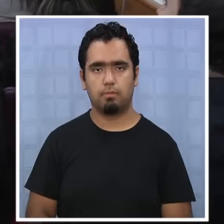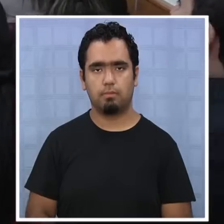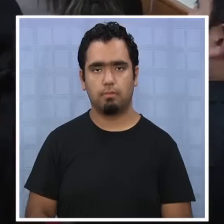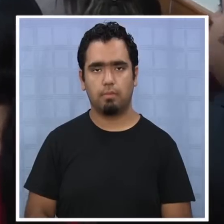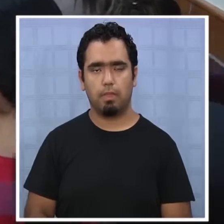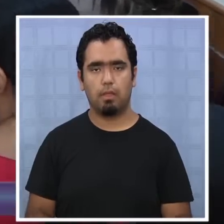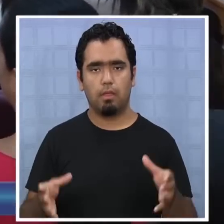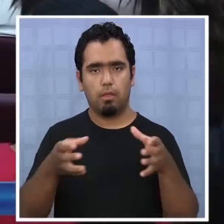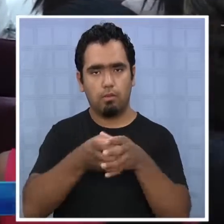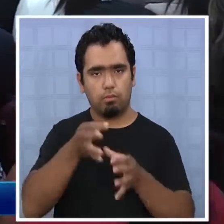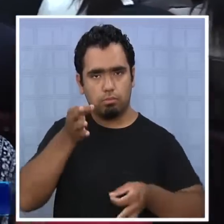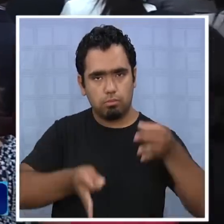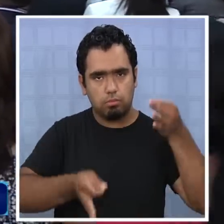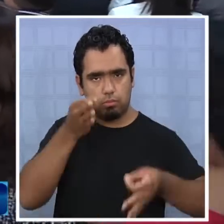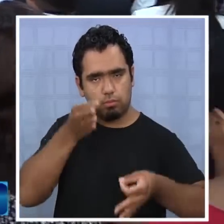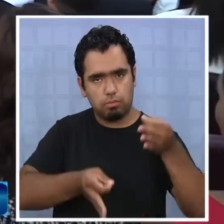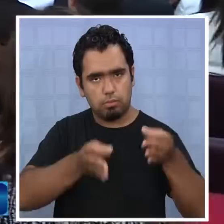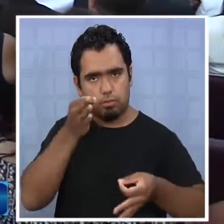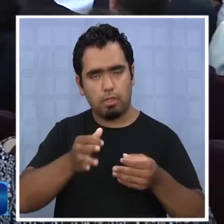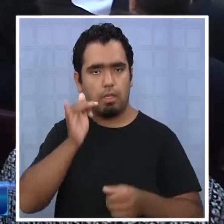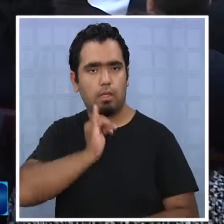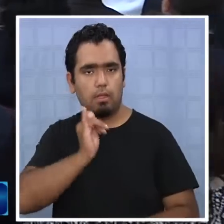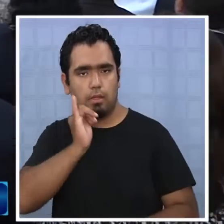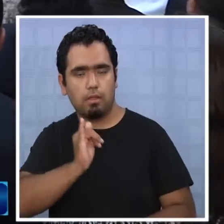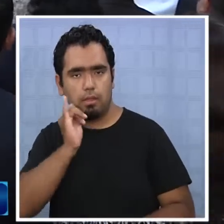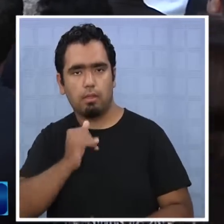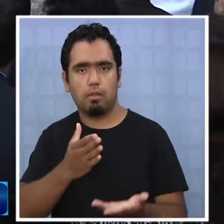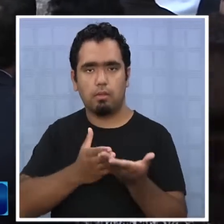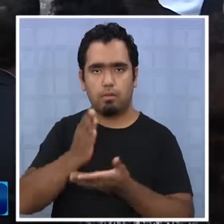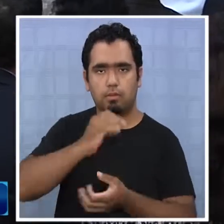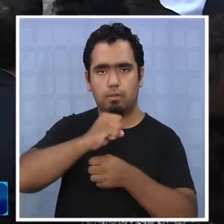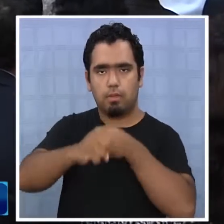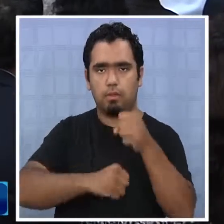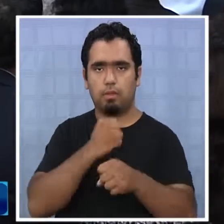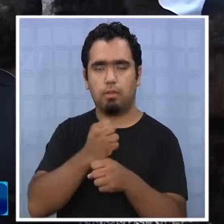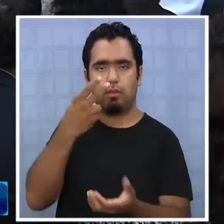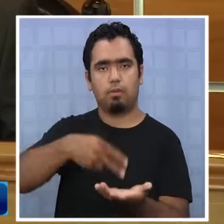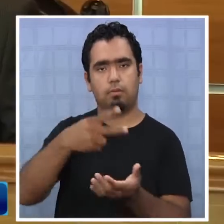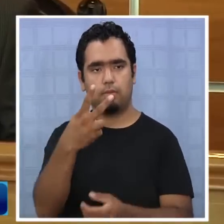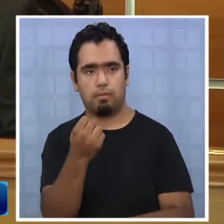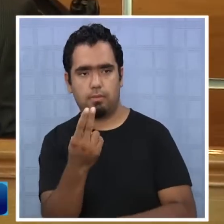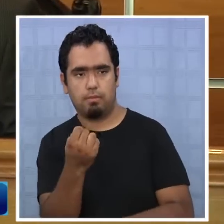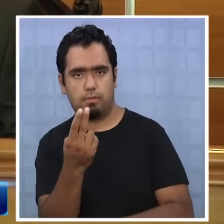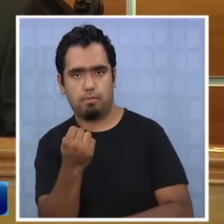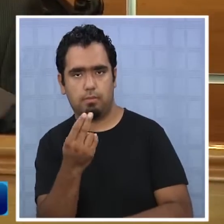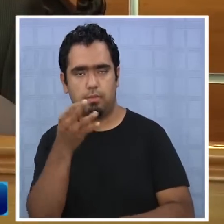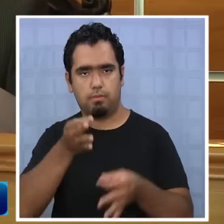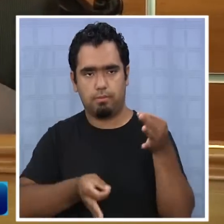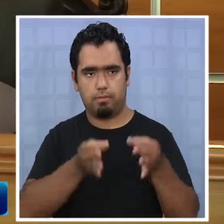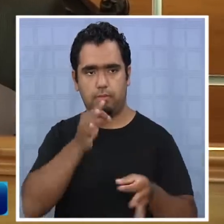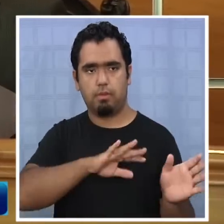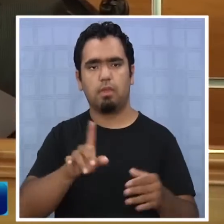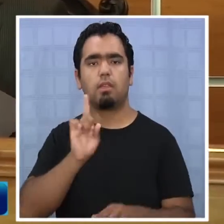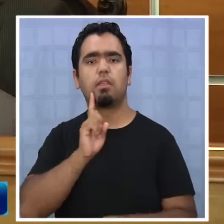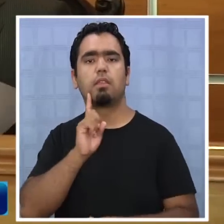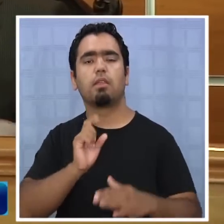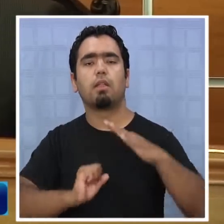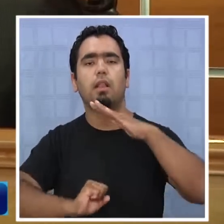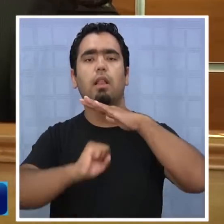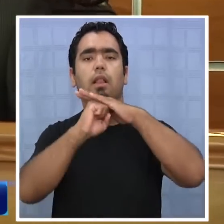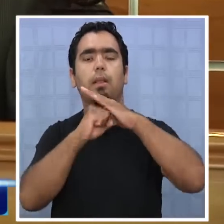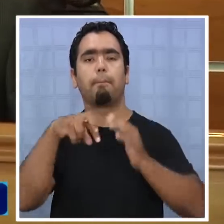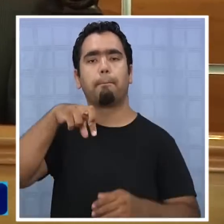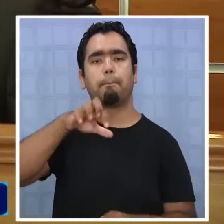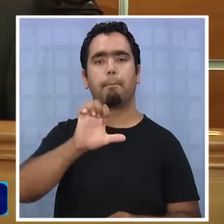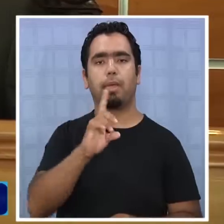En la Corte de Apelaciones de Iquique fue inaugurado a nivel regional el año judicial 2012. Quien presidirá este año ese tribunal, el